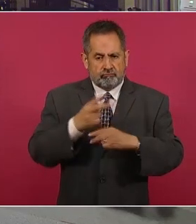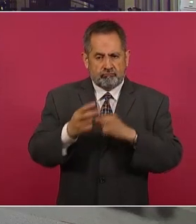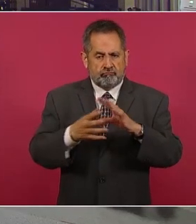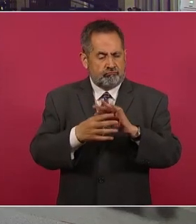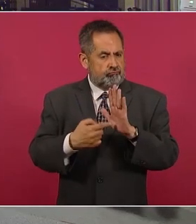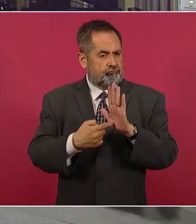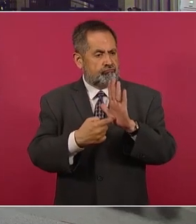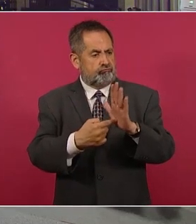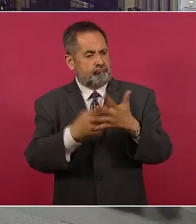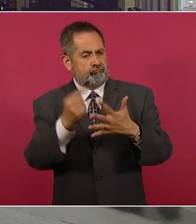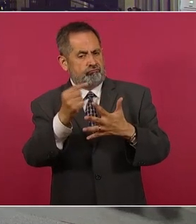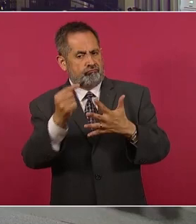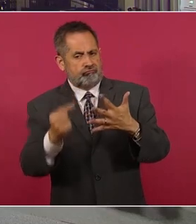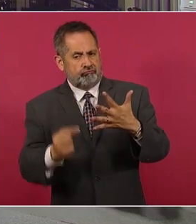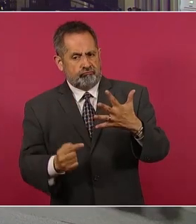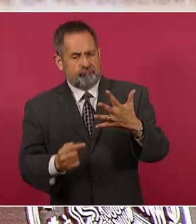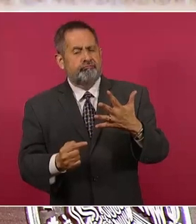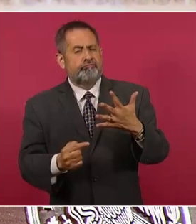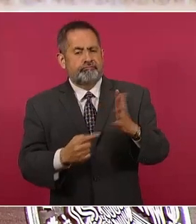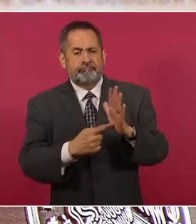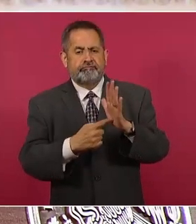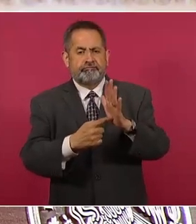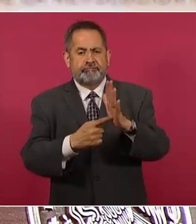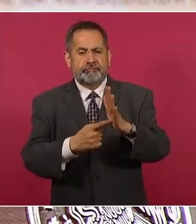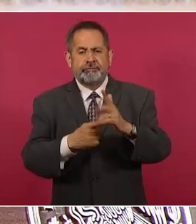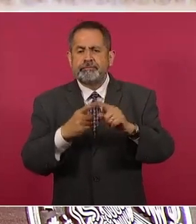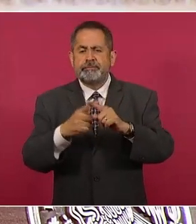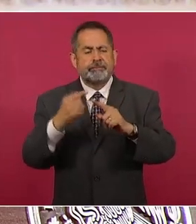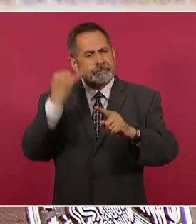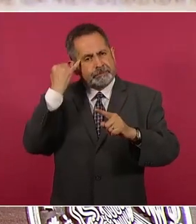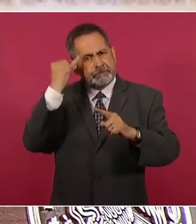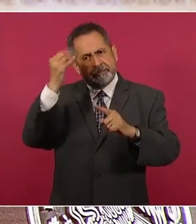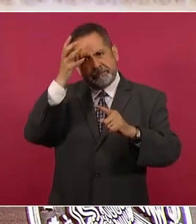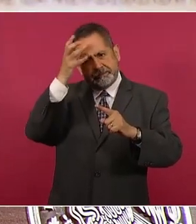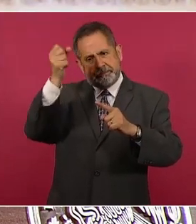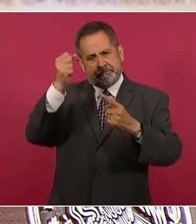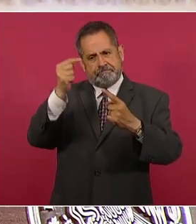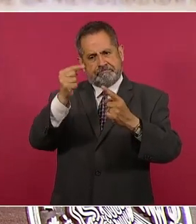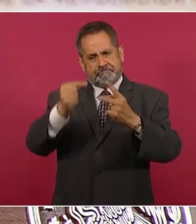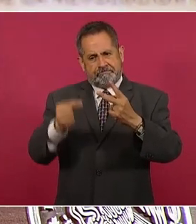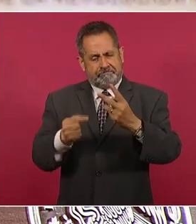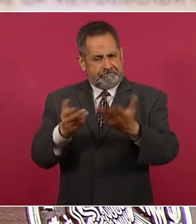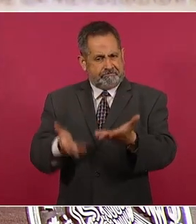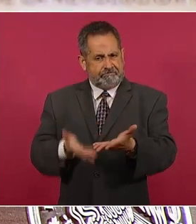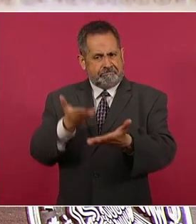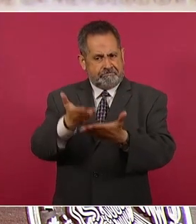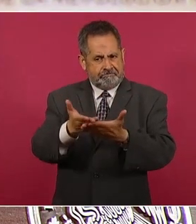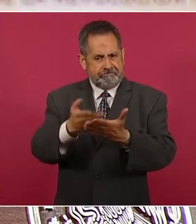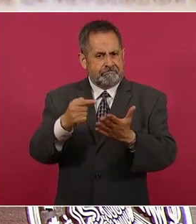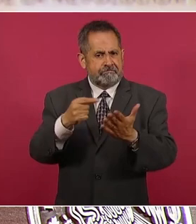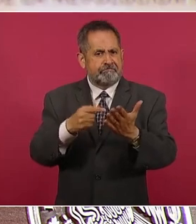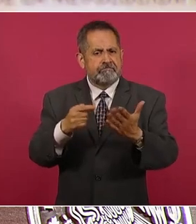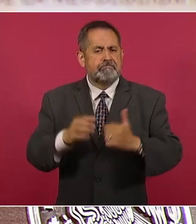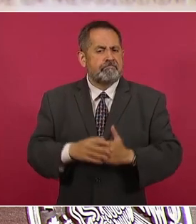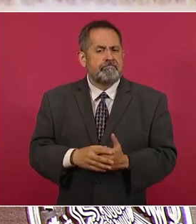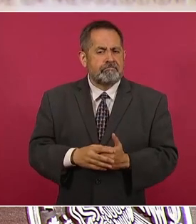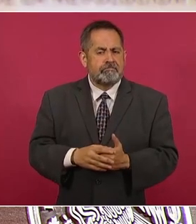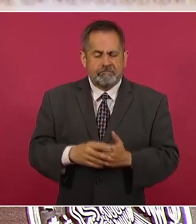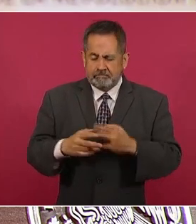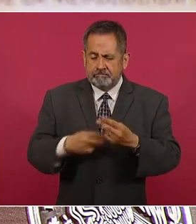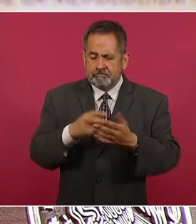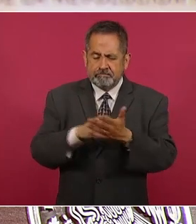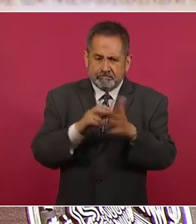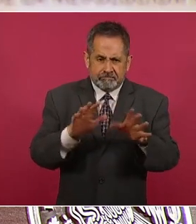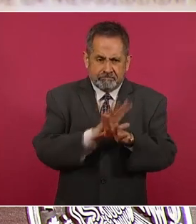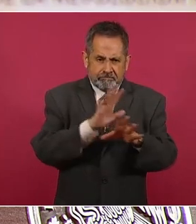de las propuestas principales de la iniciativa de reformas